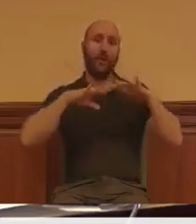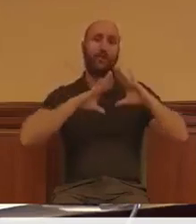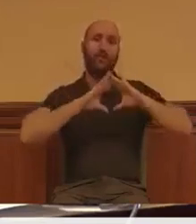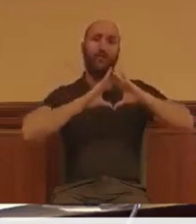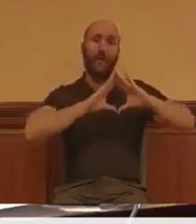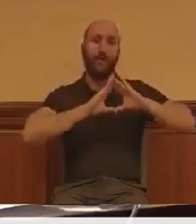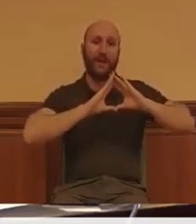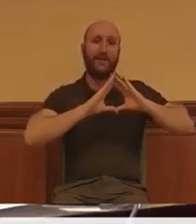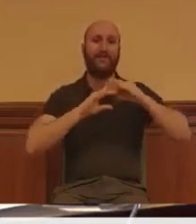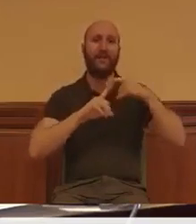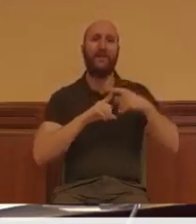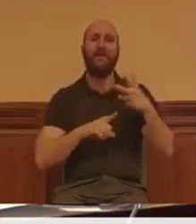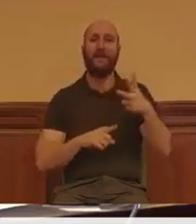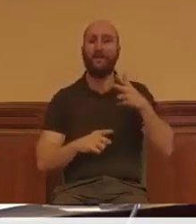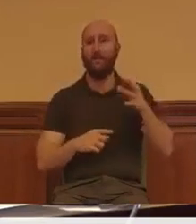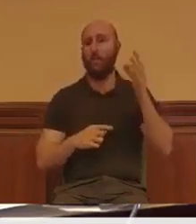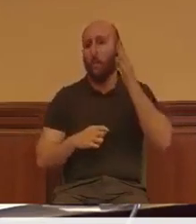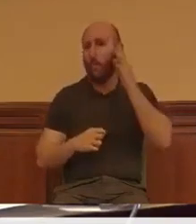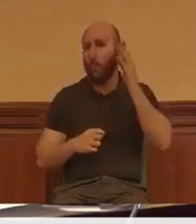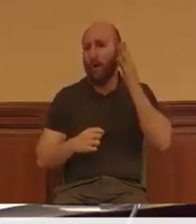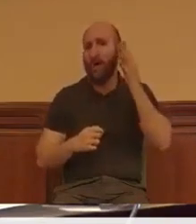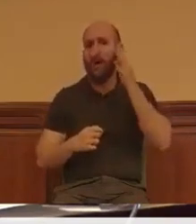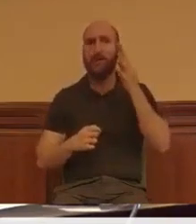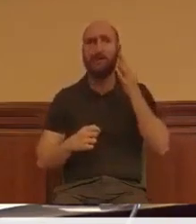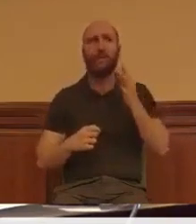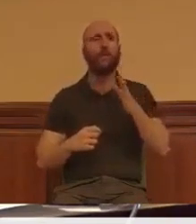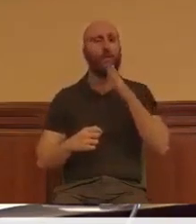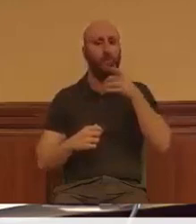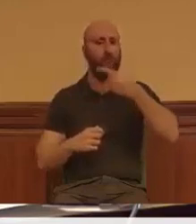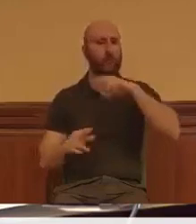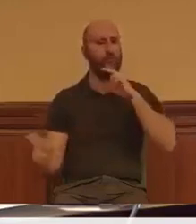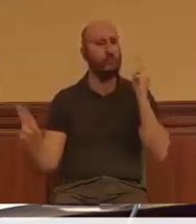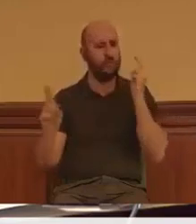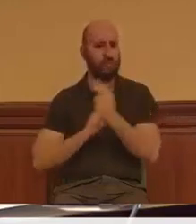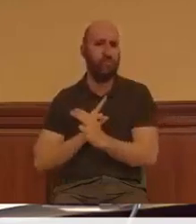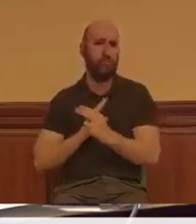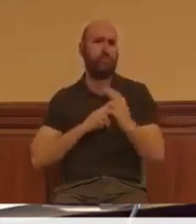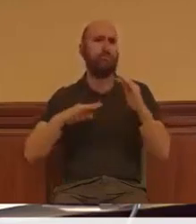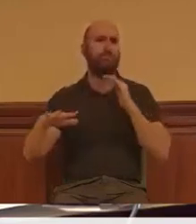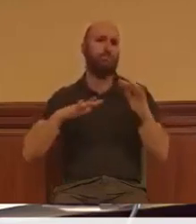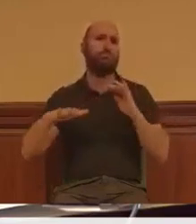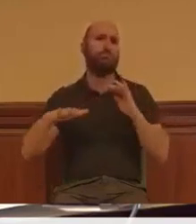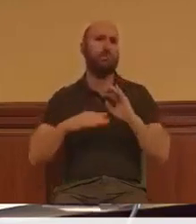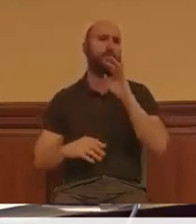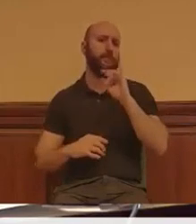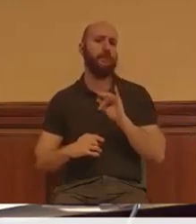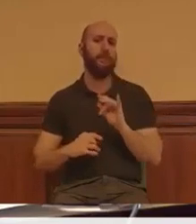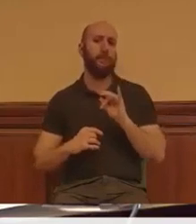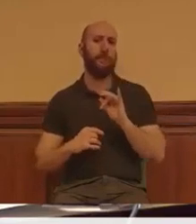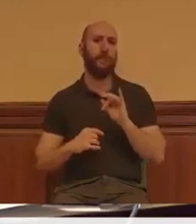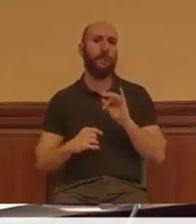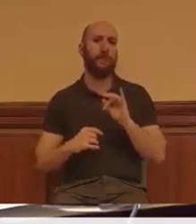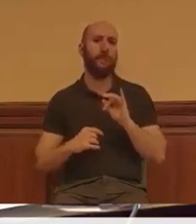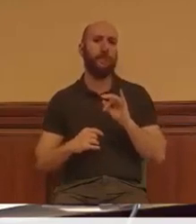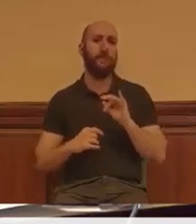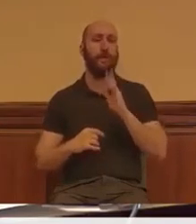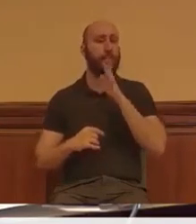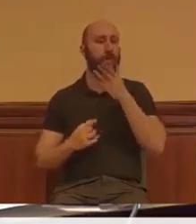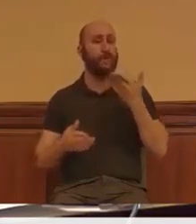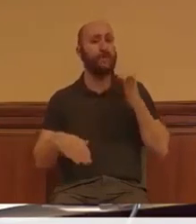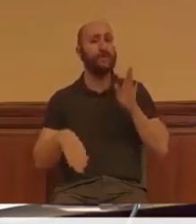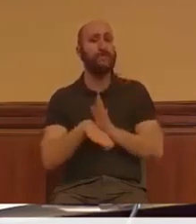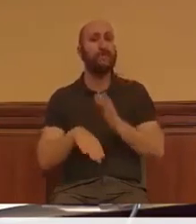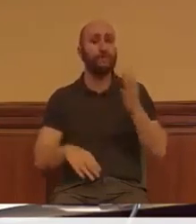derechos de las mujeres, vamos a reaccionar, claro que vamos a reaccionar. Y en este caso concreto lo que planteamos es lo